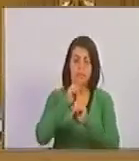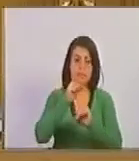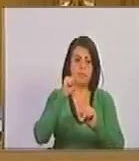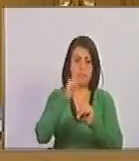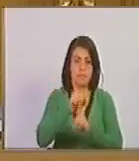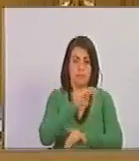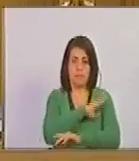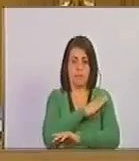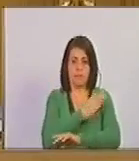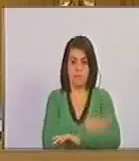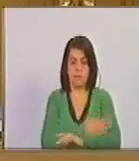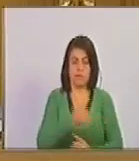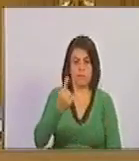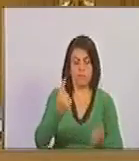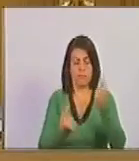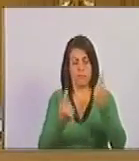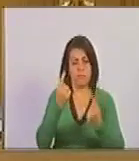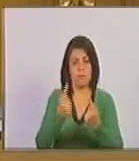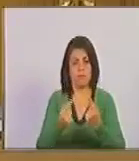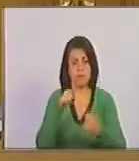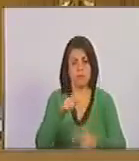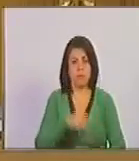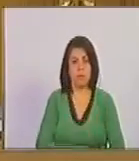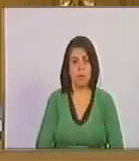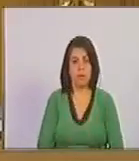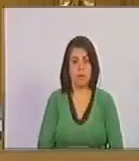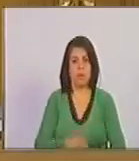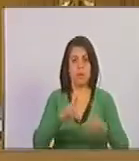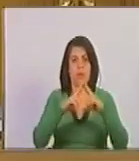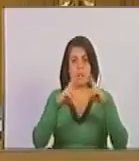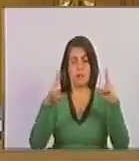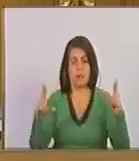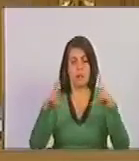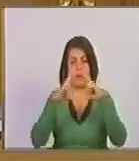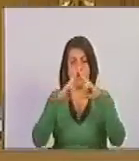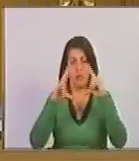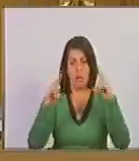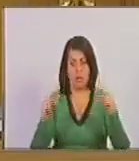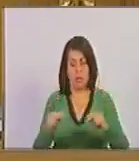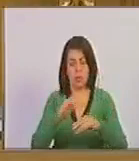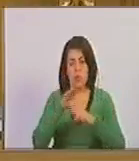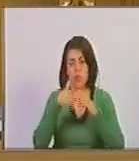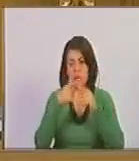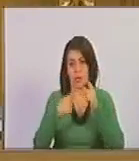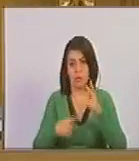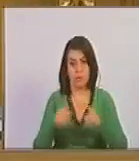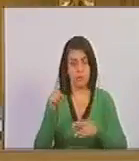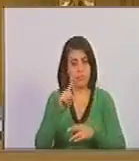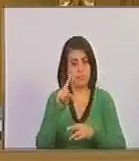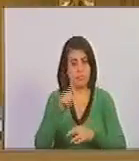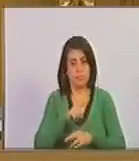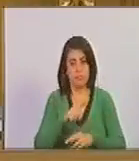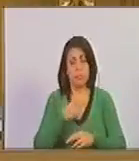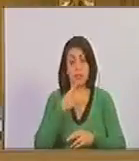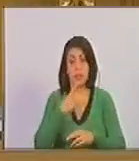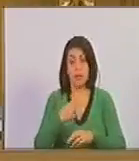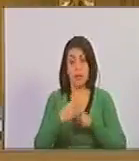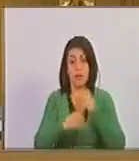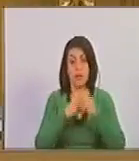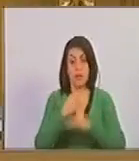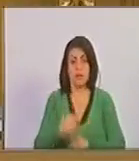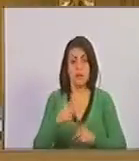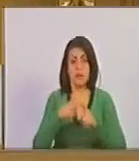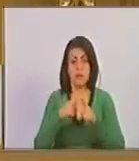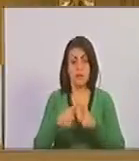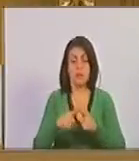de poder, que era el canal de Nicaragua. Ahí no era otra cosa. Se propuso hacer el canal de